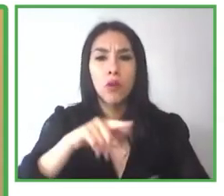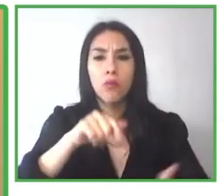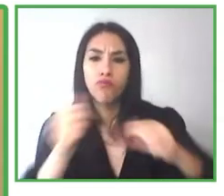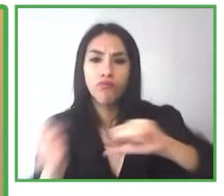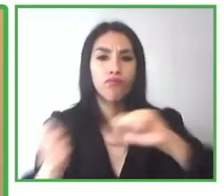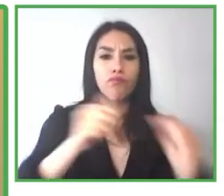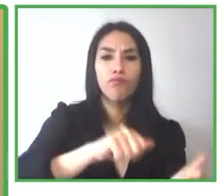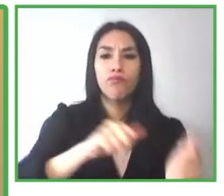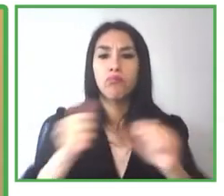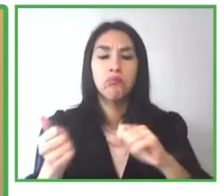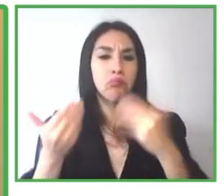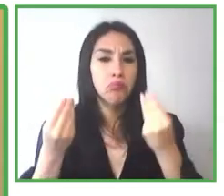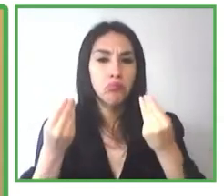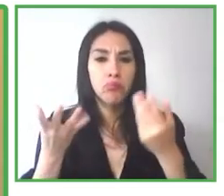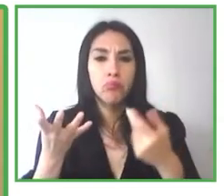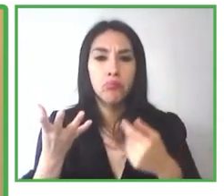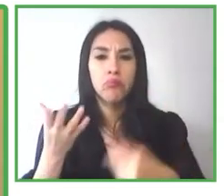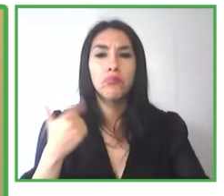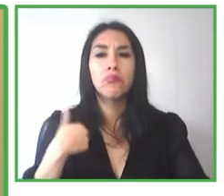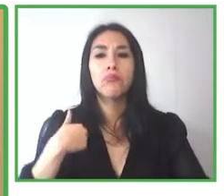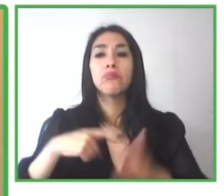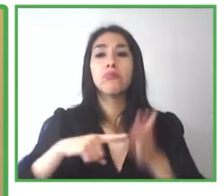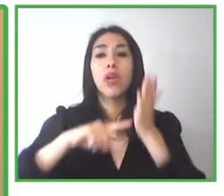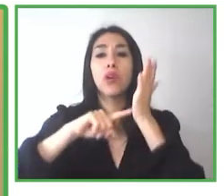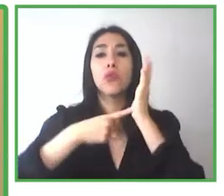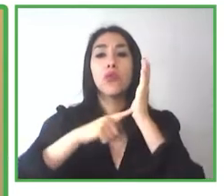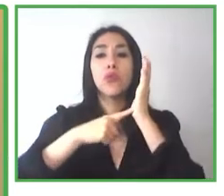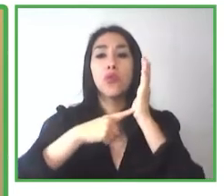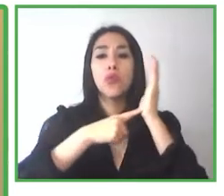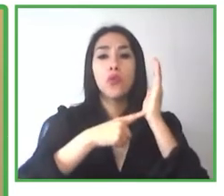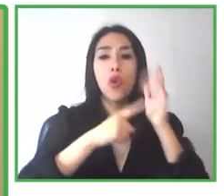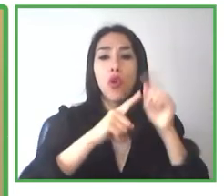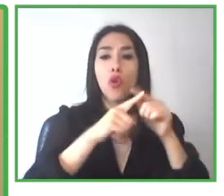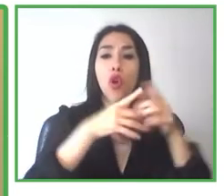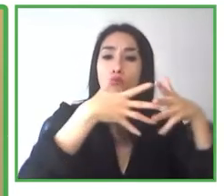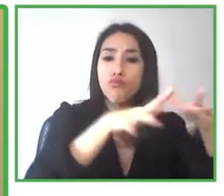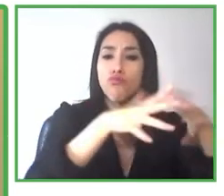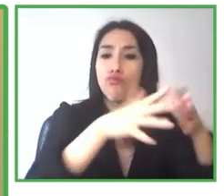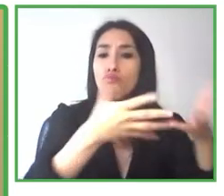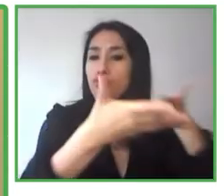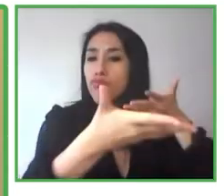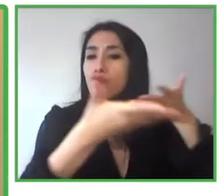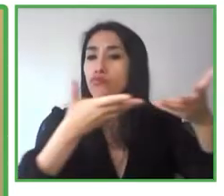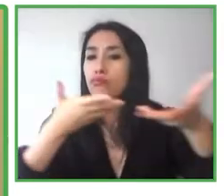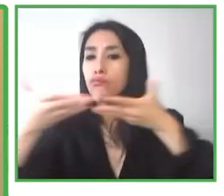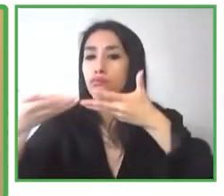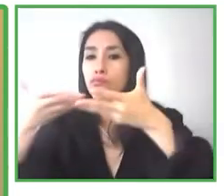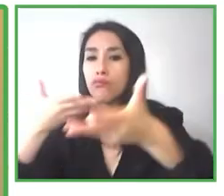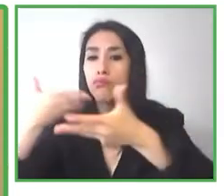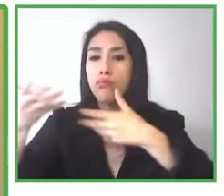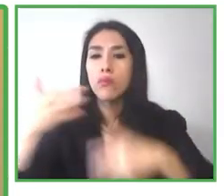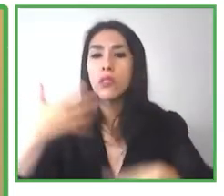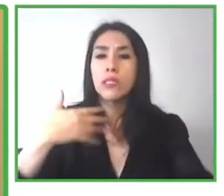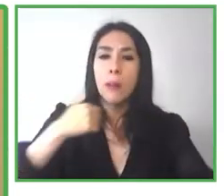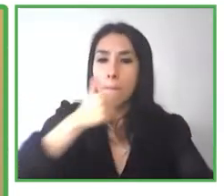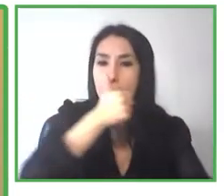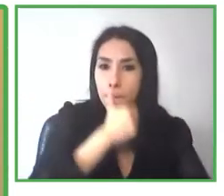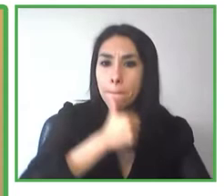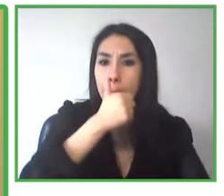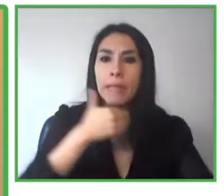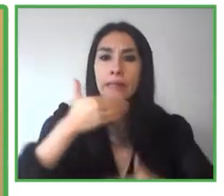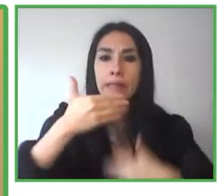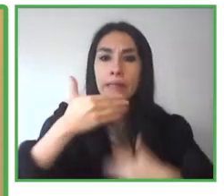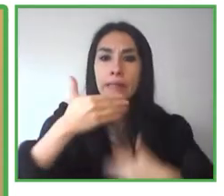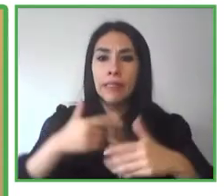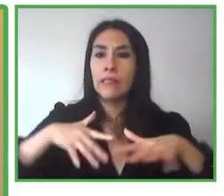la inteligencia artificial nos puede ayudar a resolver estos desafíos y aunque aún falta mucho me gustaría compartir